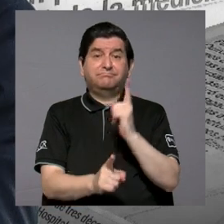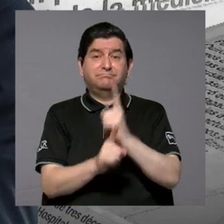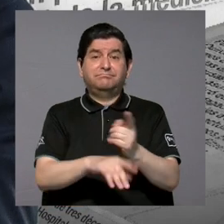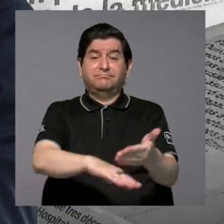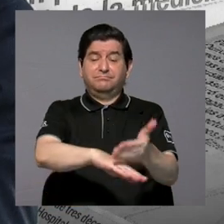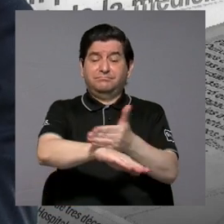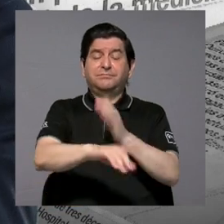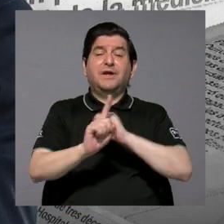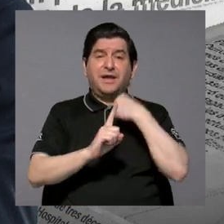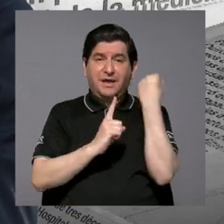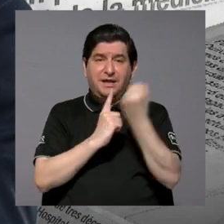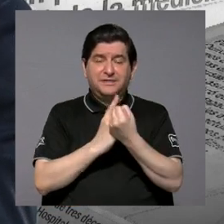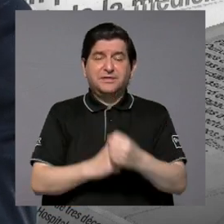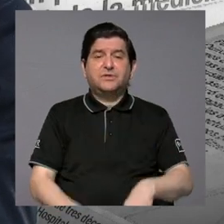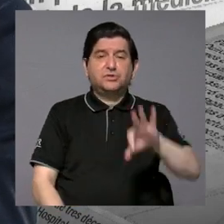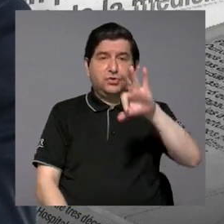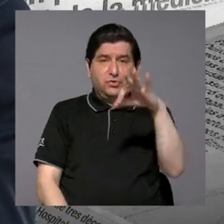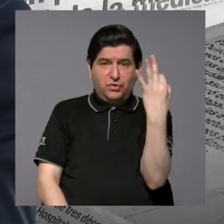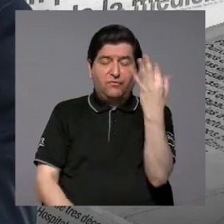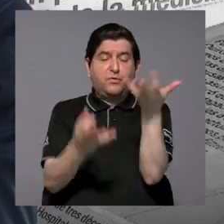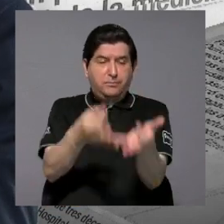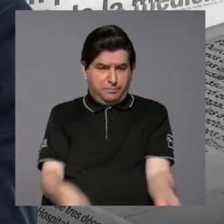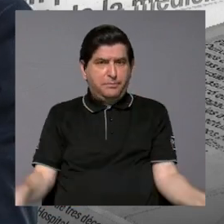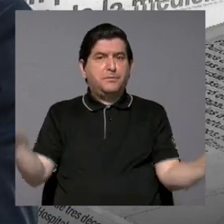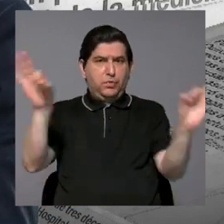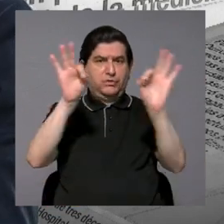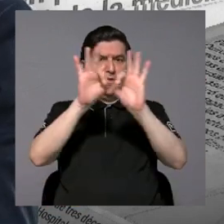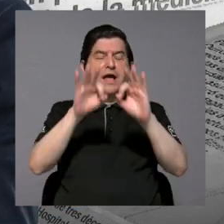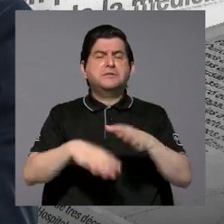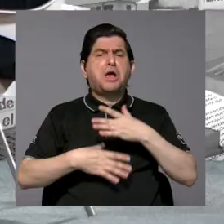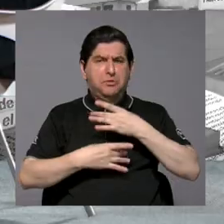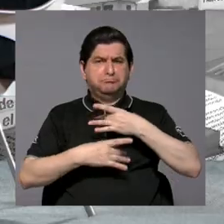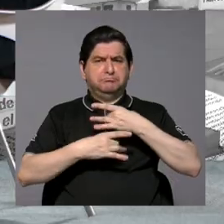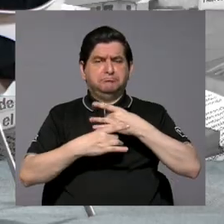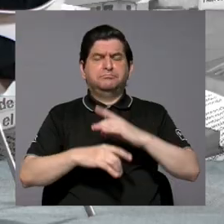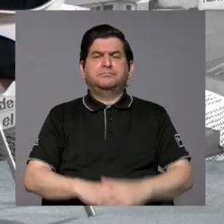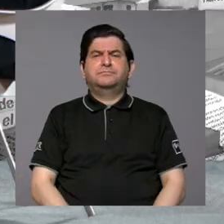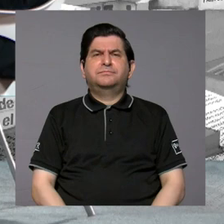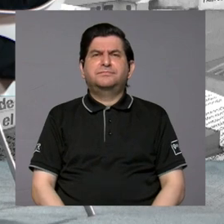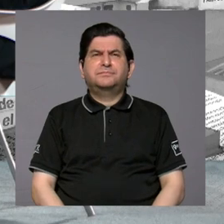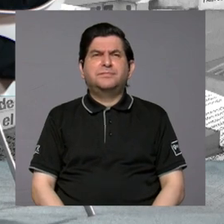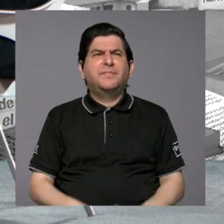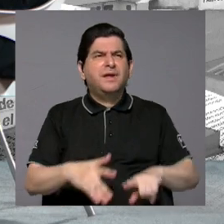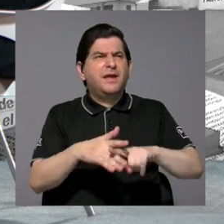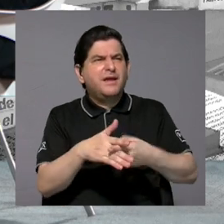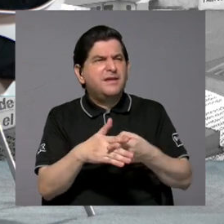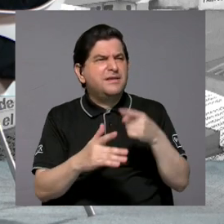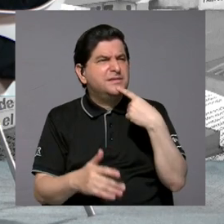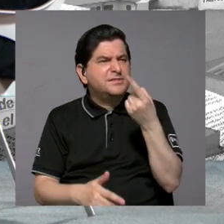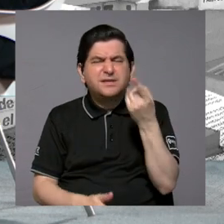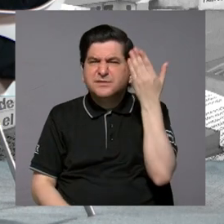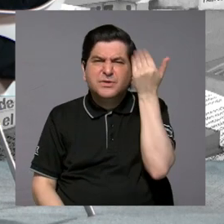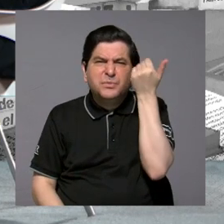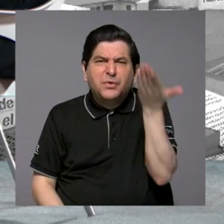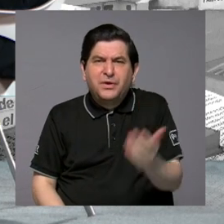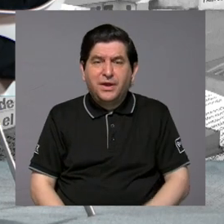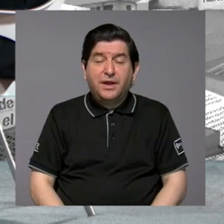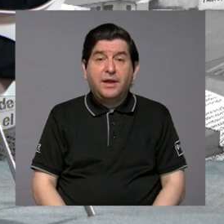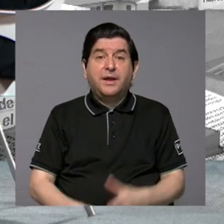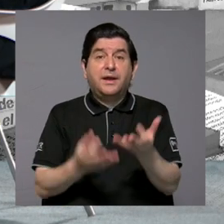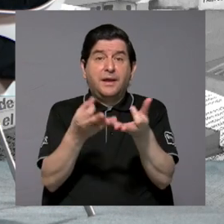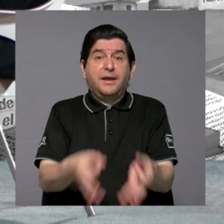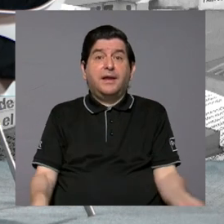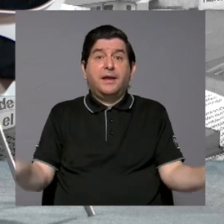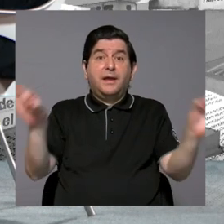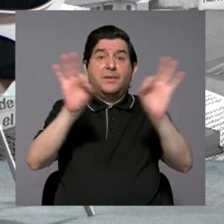mejorar sus condiciones de manera importante, de manera interesante. ¿Y por qué inicie diciendo esto? Porque es muy